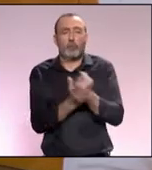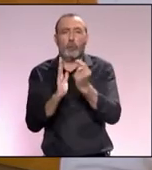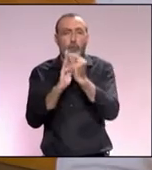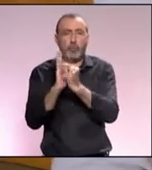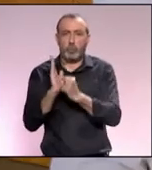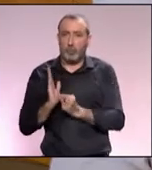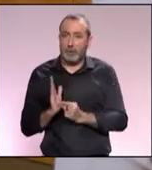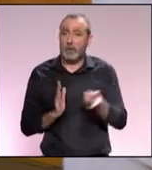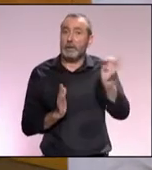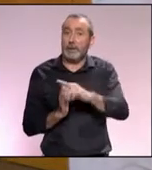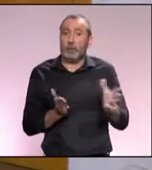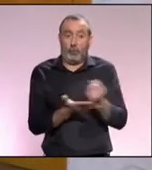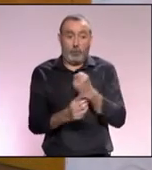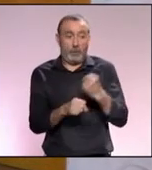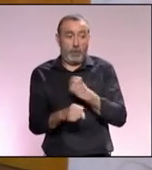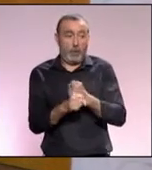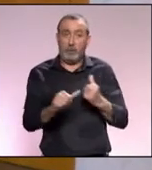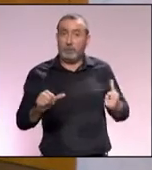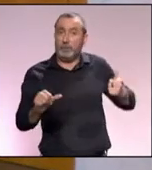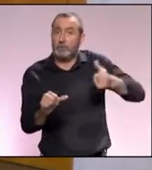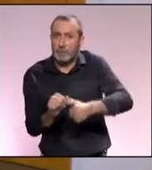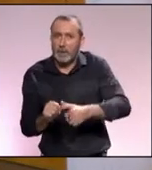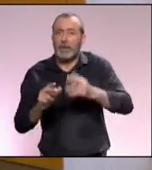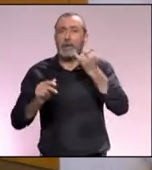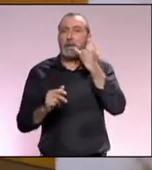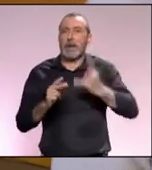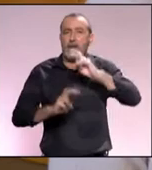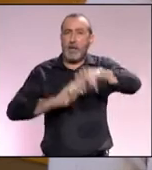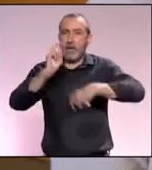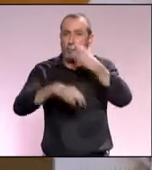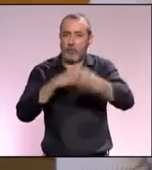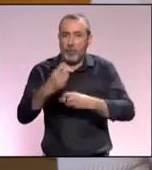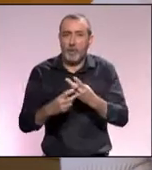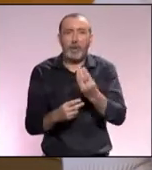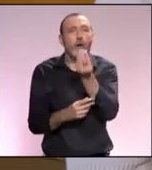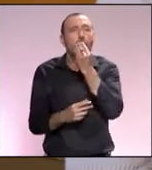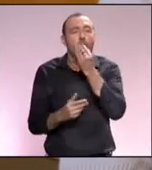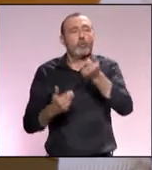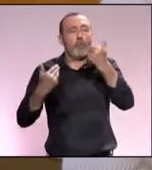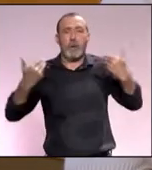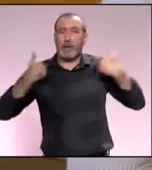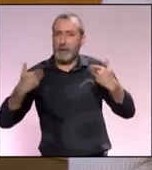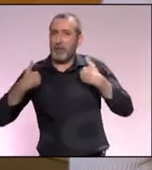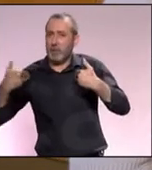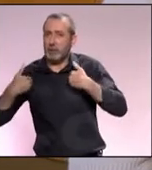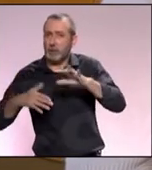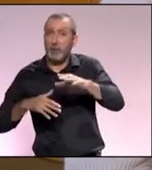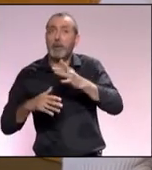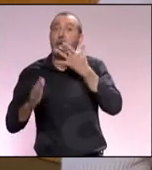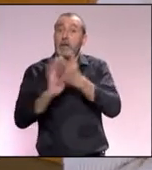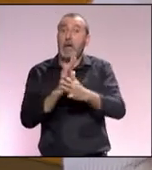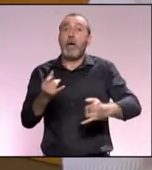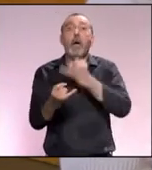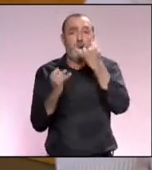todos los ejes. También todo el trabajo que se está haciendo en energías renovables, en consumo responsable, todo